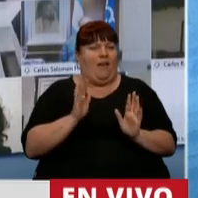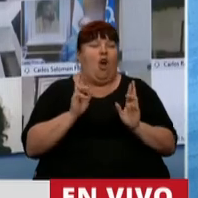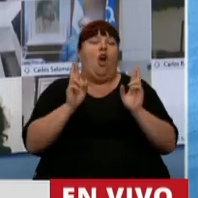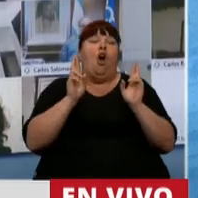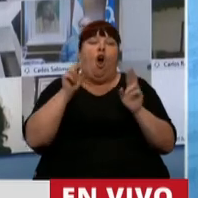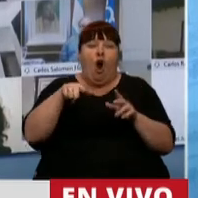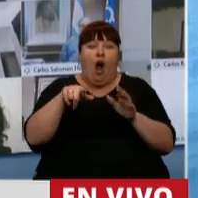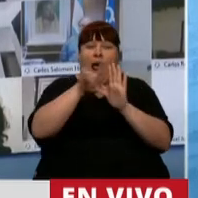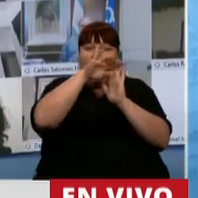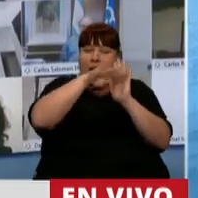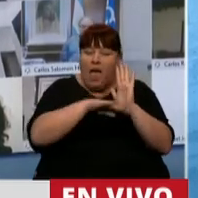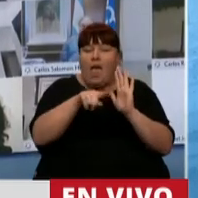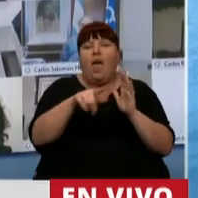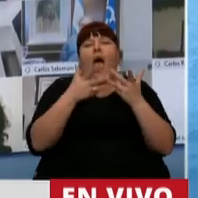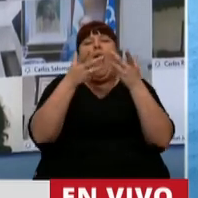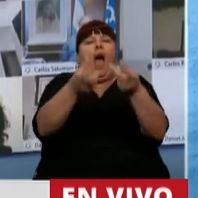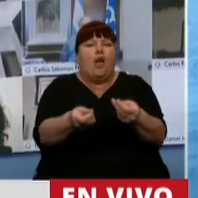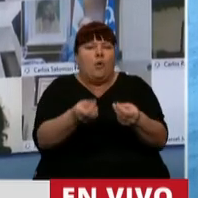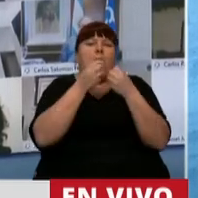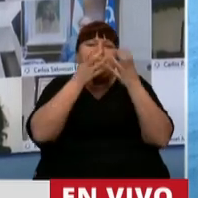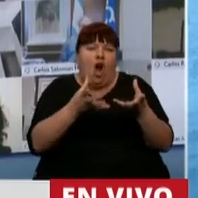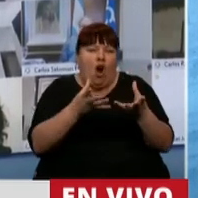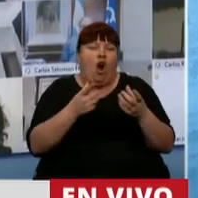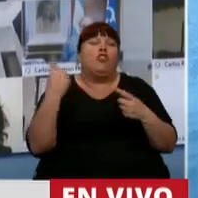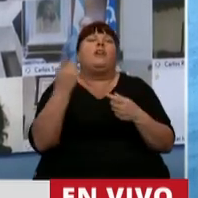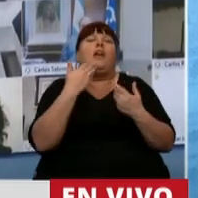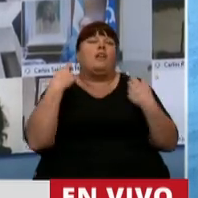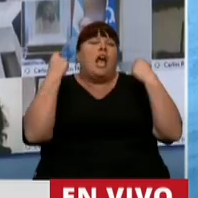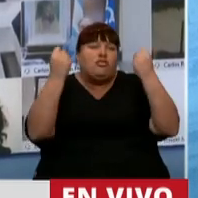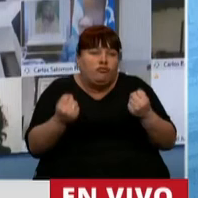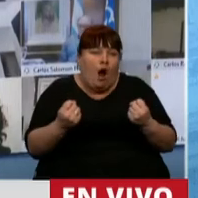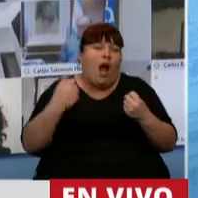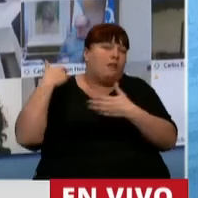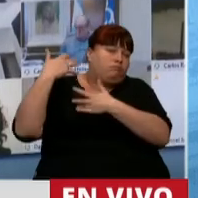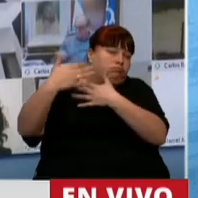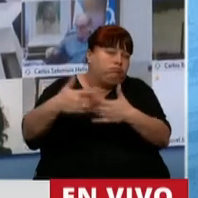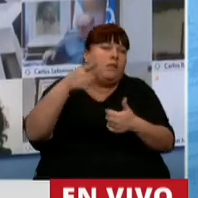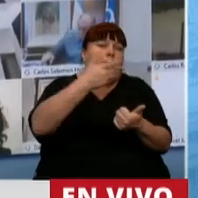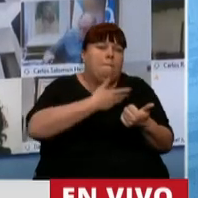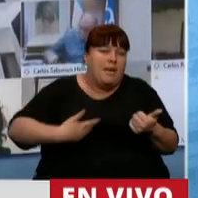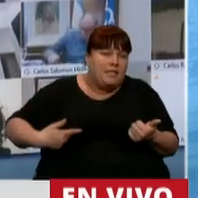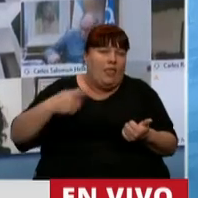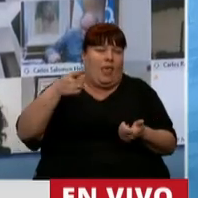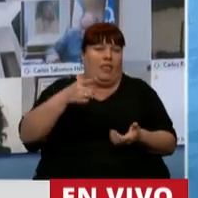que estas medidas sean una contribución a todo el esfuerzo que viene haciendo el presidente